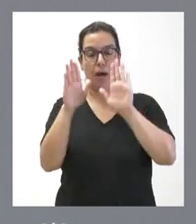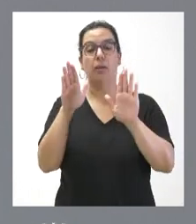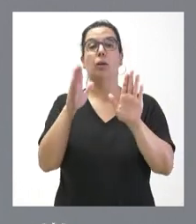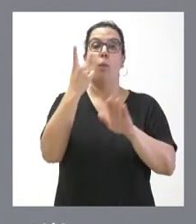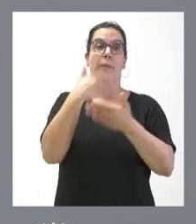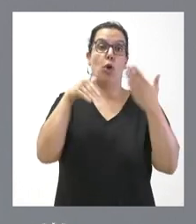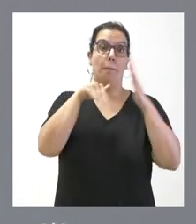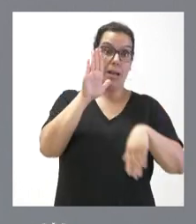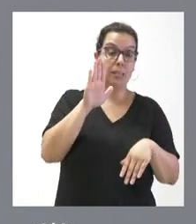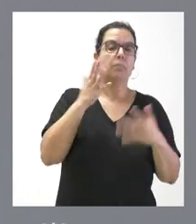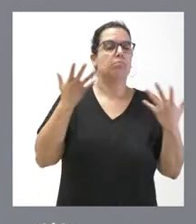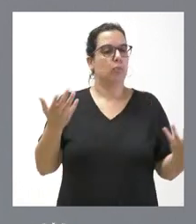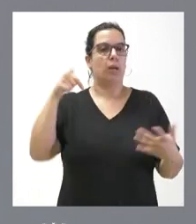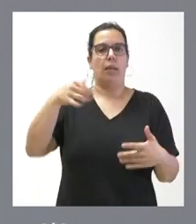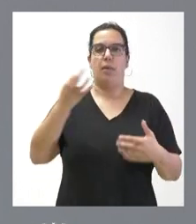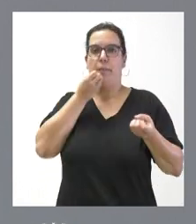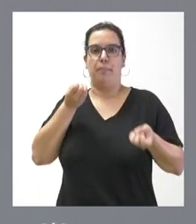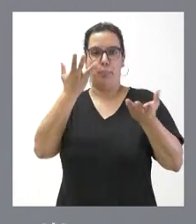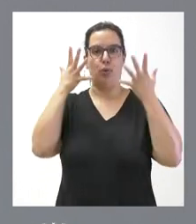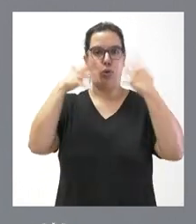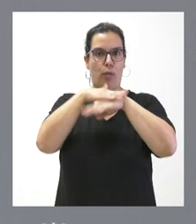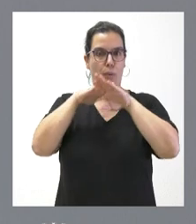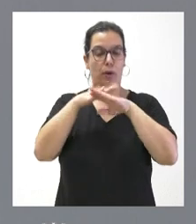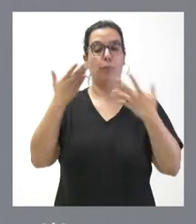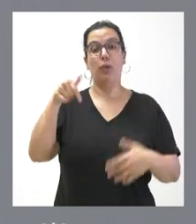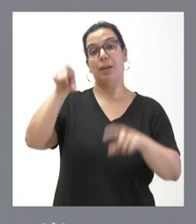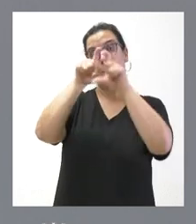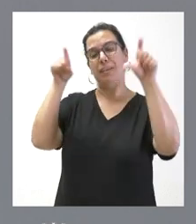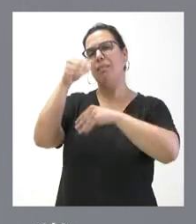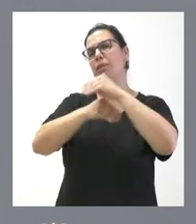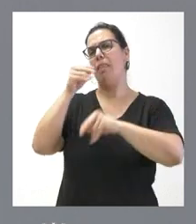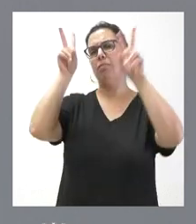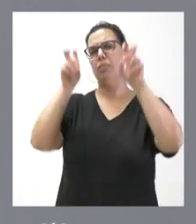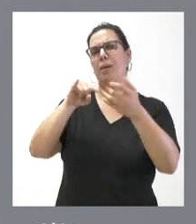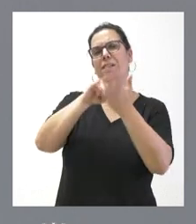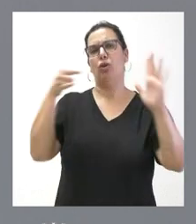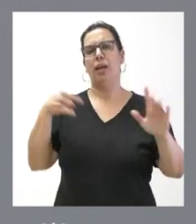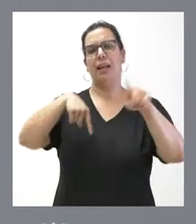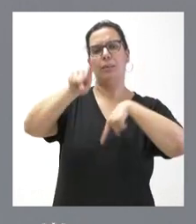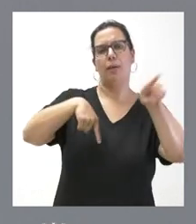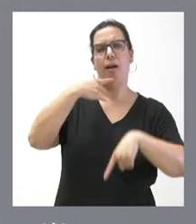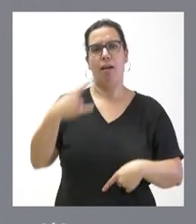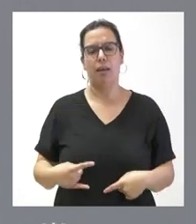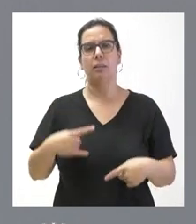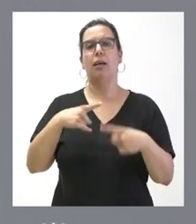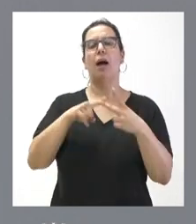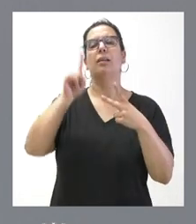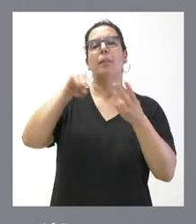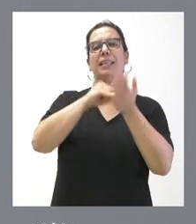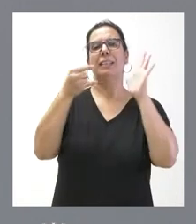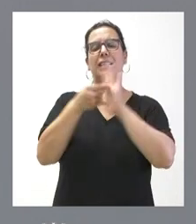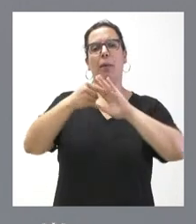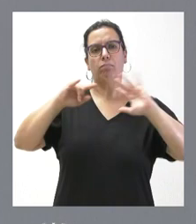el millón de euros. Y estamos hablando de una empresa que se dedica a la tecnología en materia de movilidad eléctrica y sistemas de